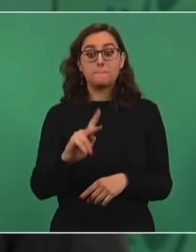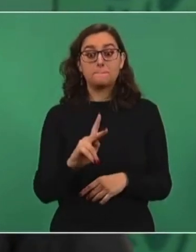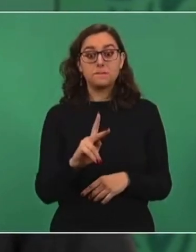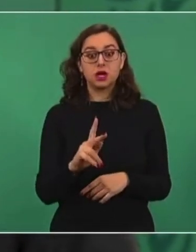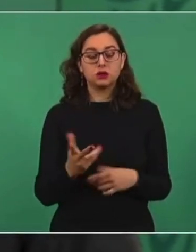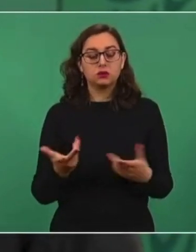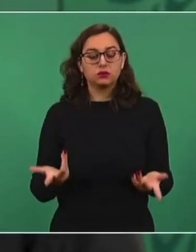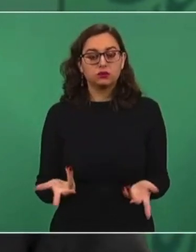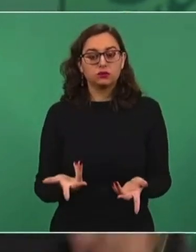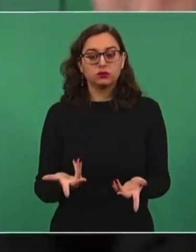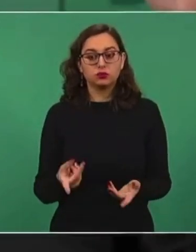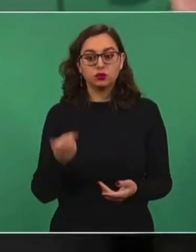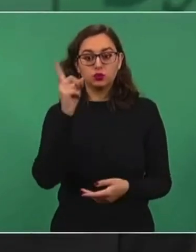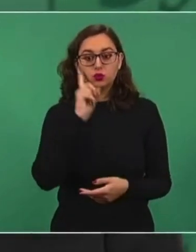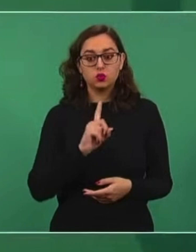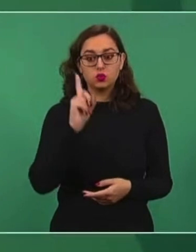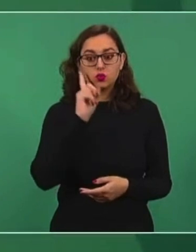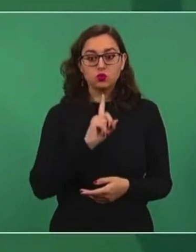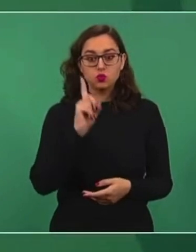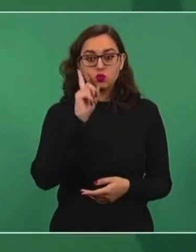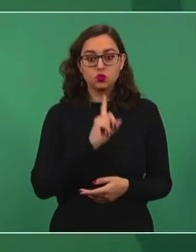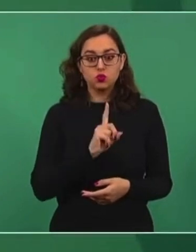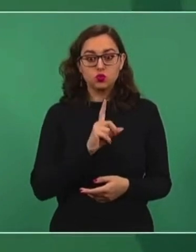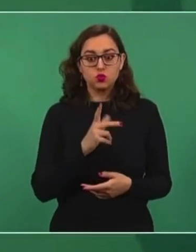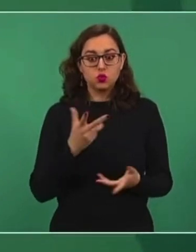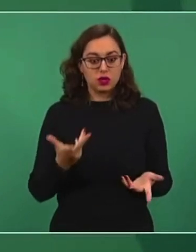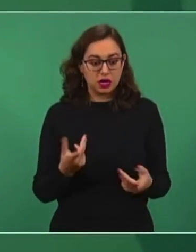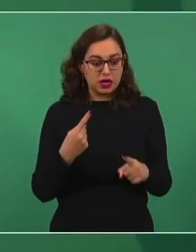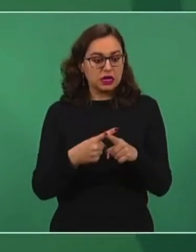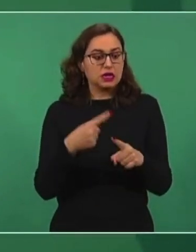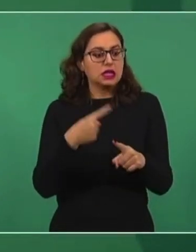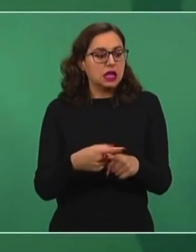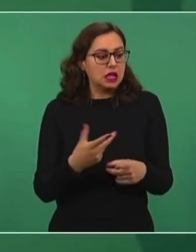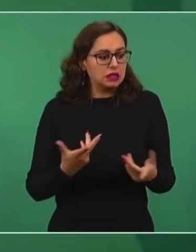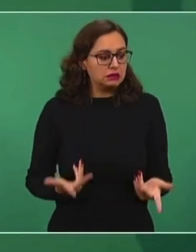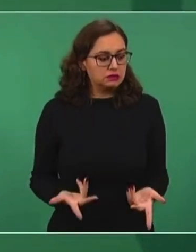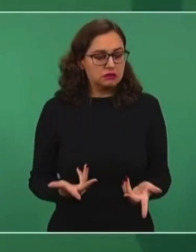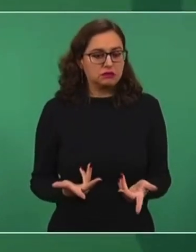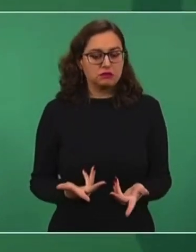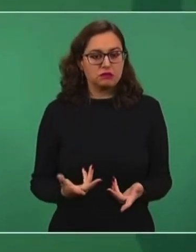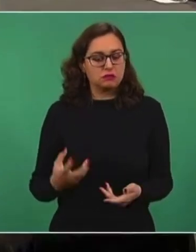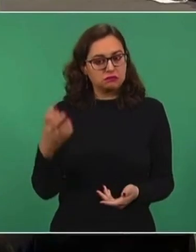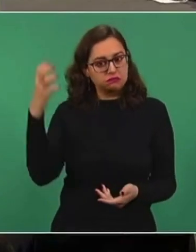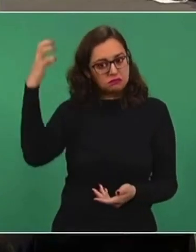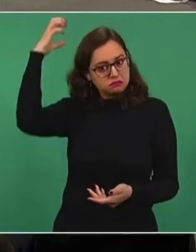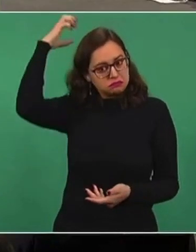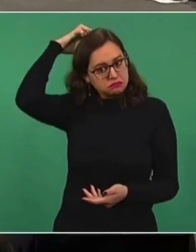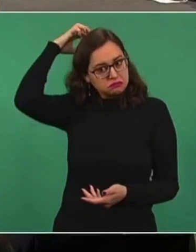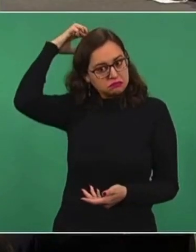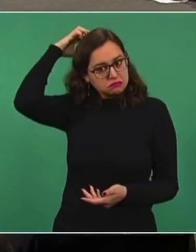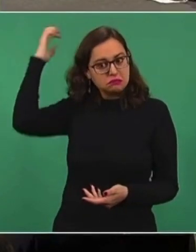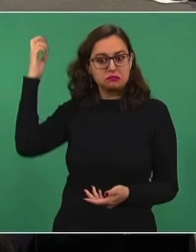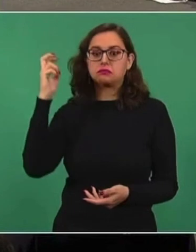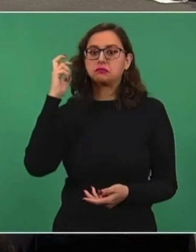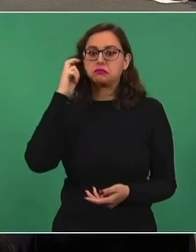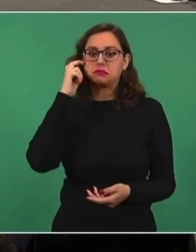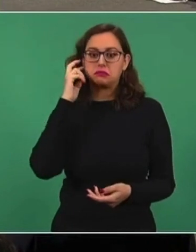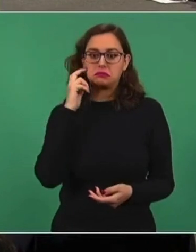para mí es José Fortice Domínguez y es Leona Vicario,